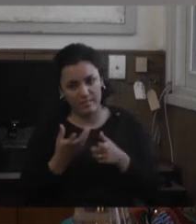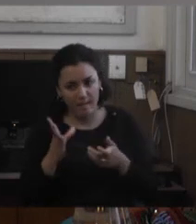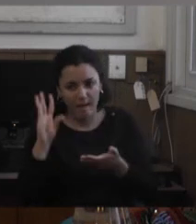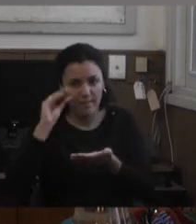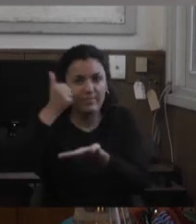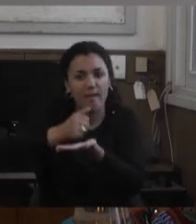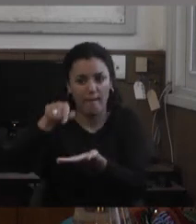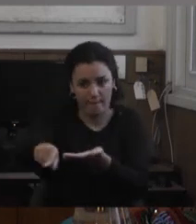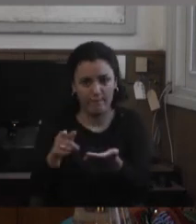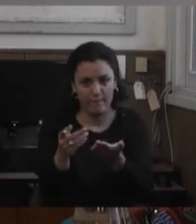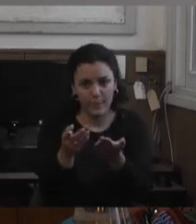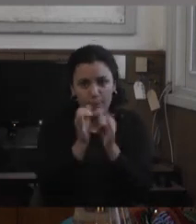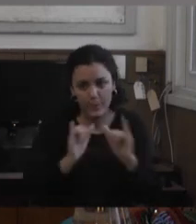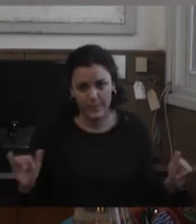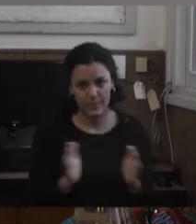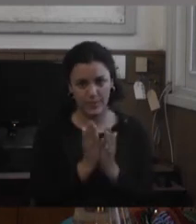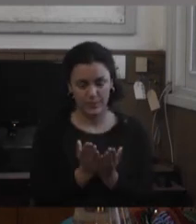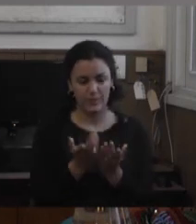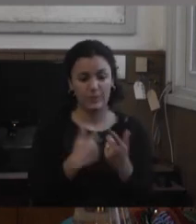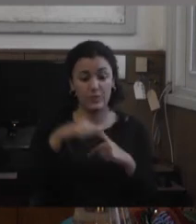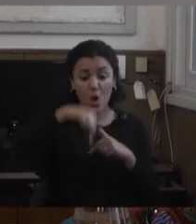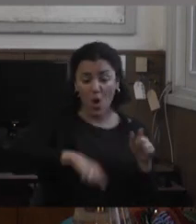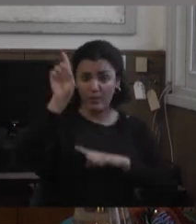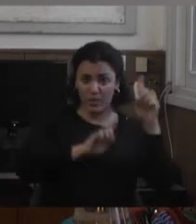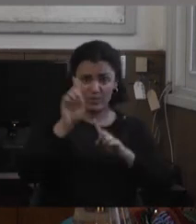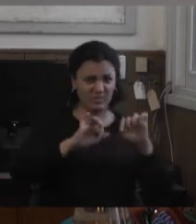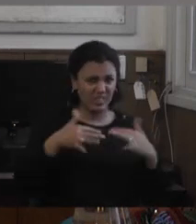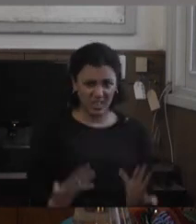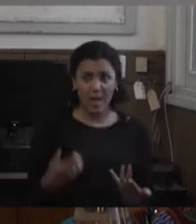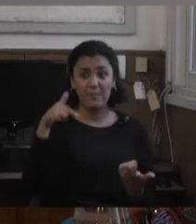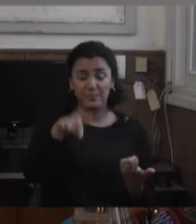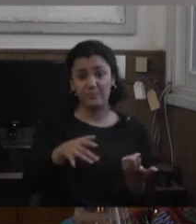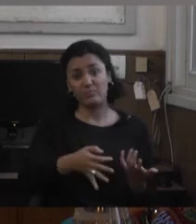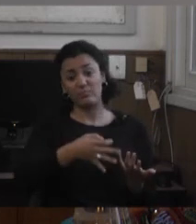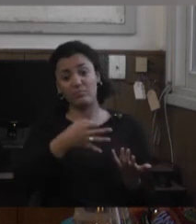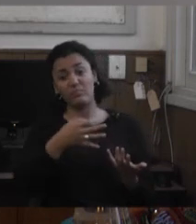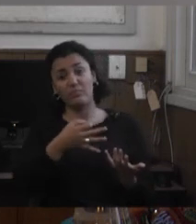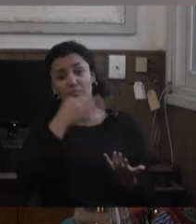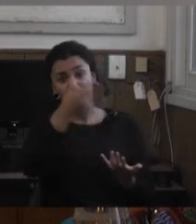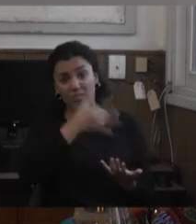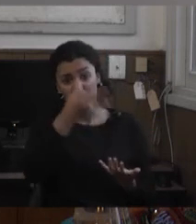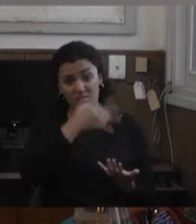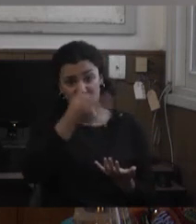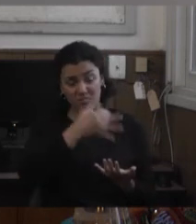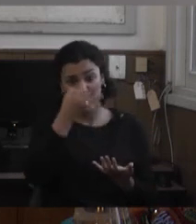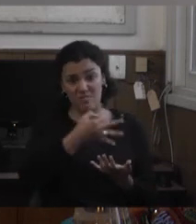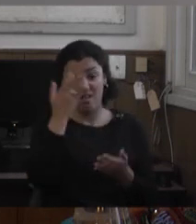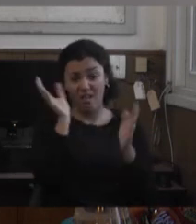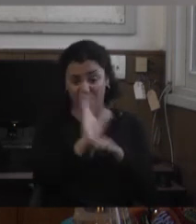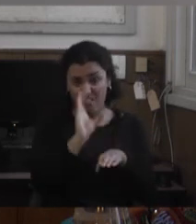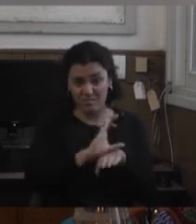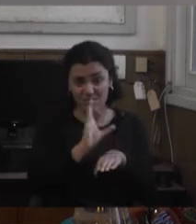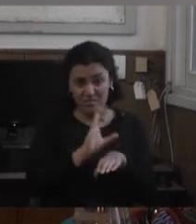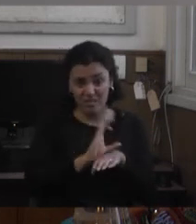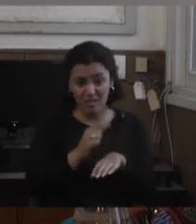cuál es mi posicionamiento en relación a lo que pasa hoy en la universidad es que quienes dan clases por un lado tienen alumnos reales con discapacidad es decir